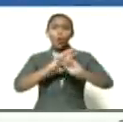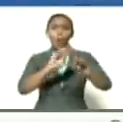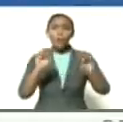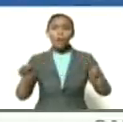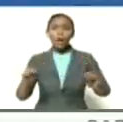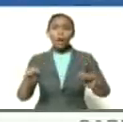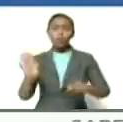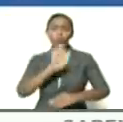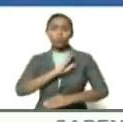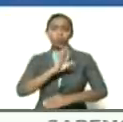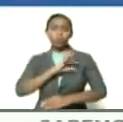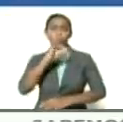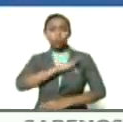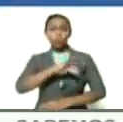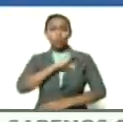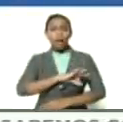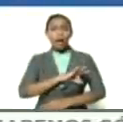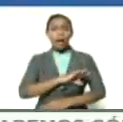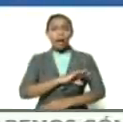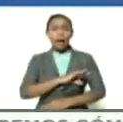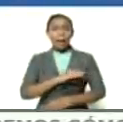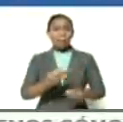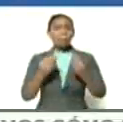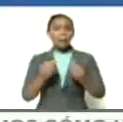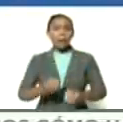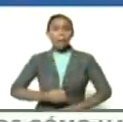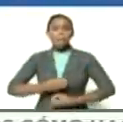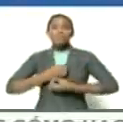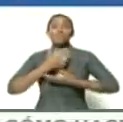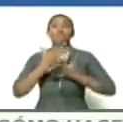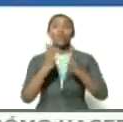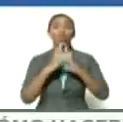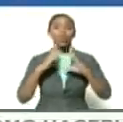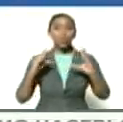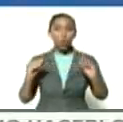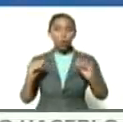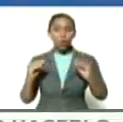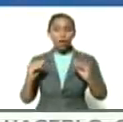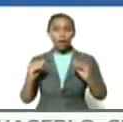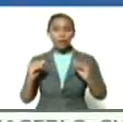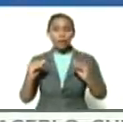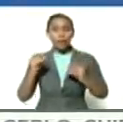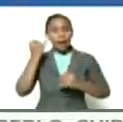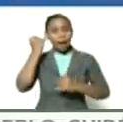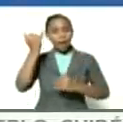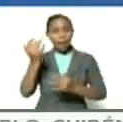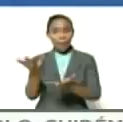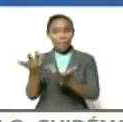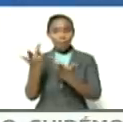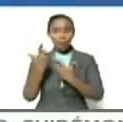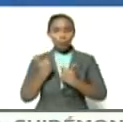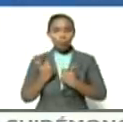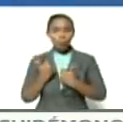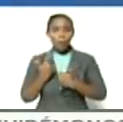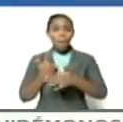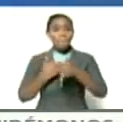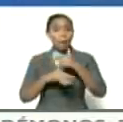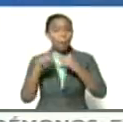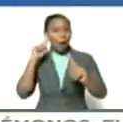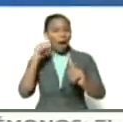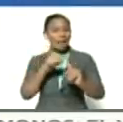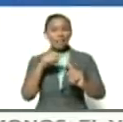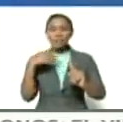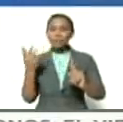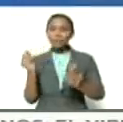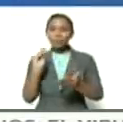soberanía popular para que se expresen toda su magnitud vamos hacia la instalación